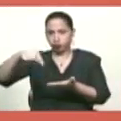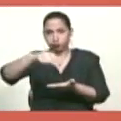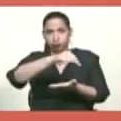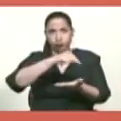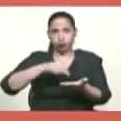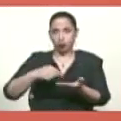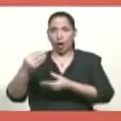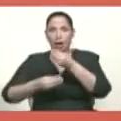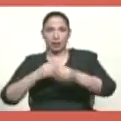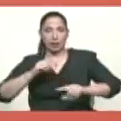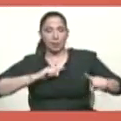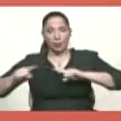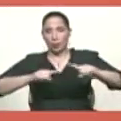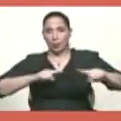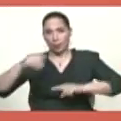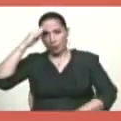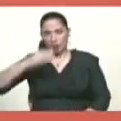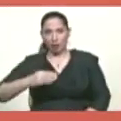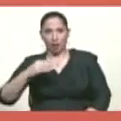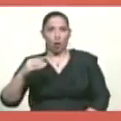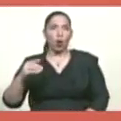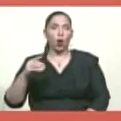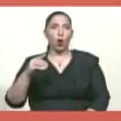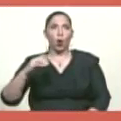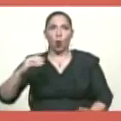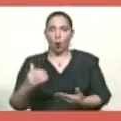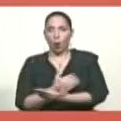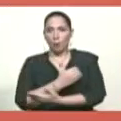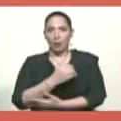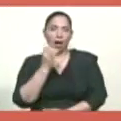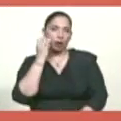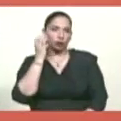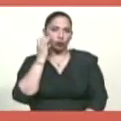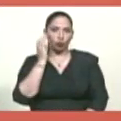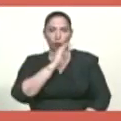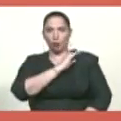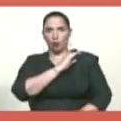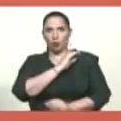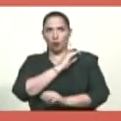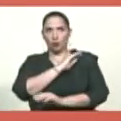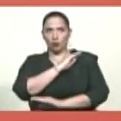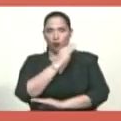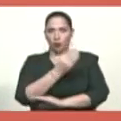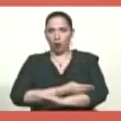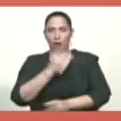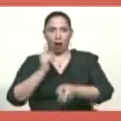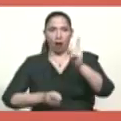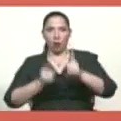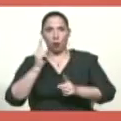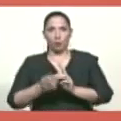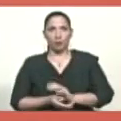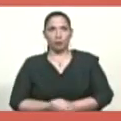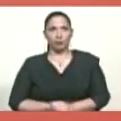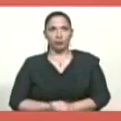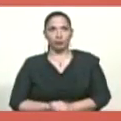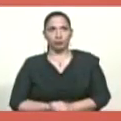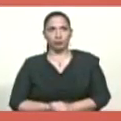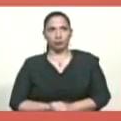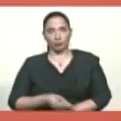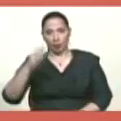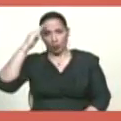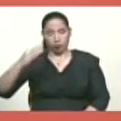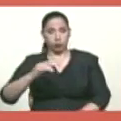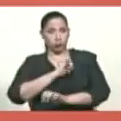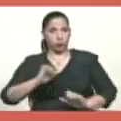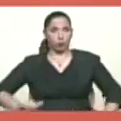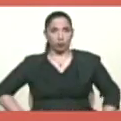en el llamado Golpe Azul de la de la fuerza de algunos de algunos oficiales de la